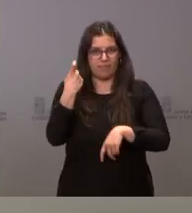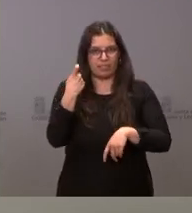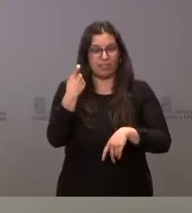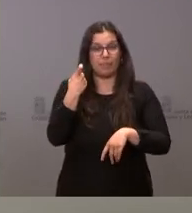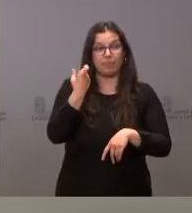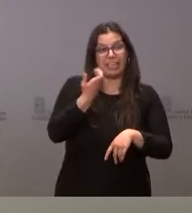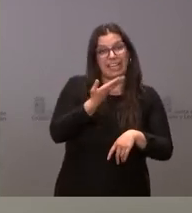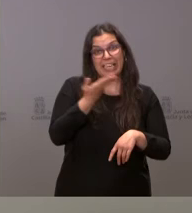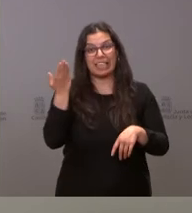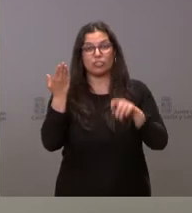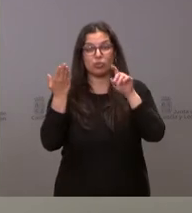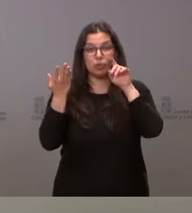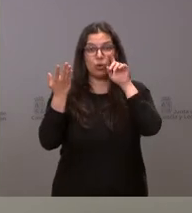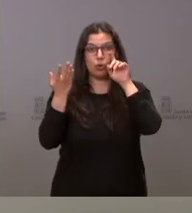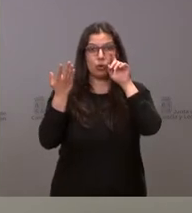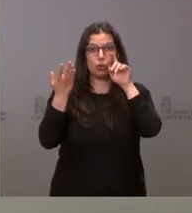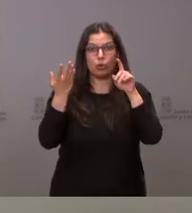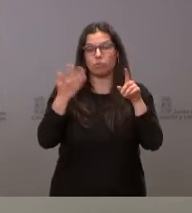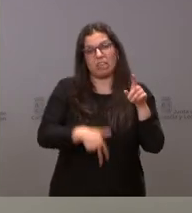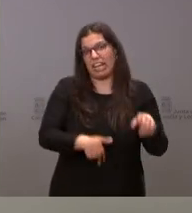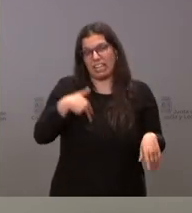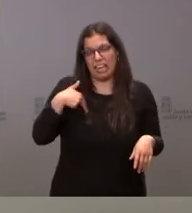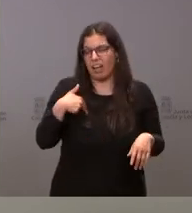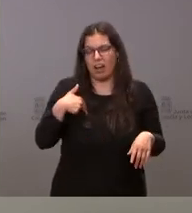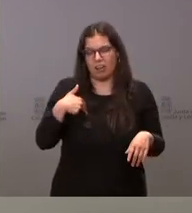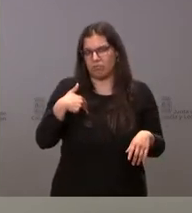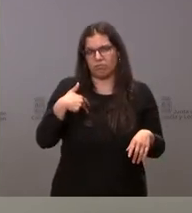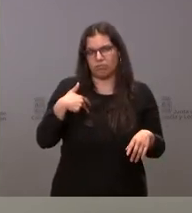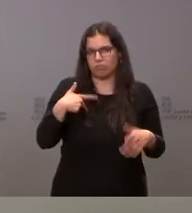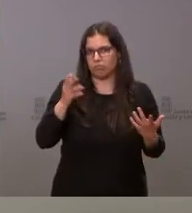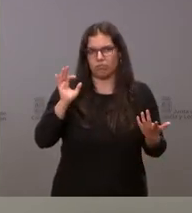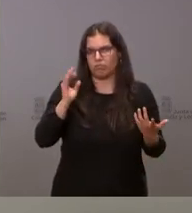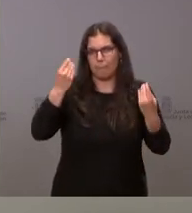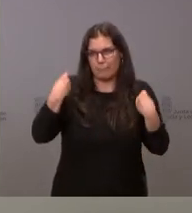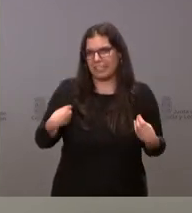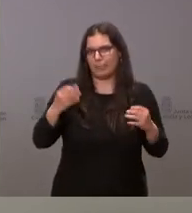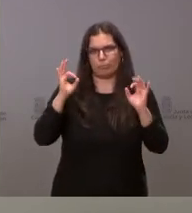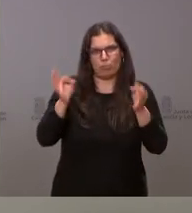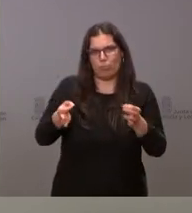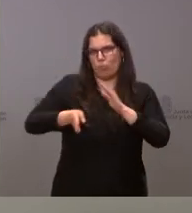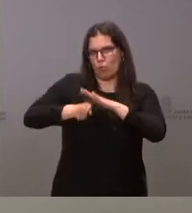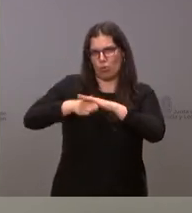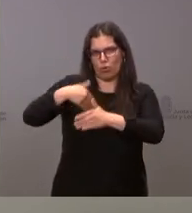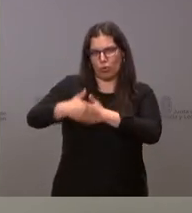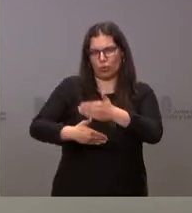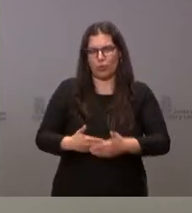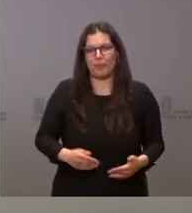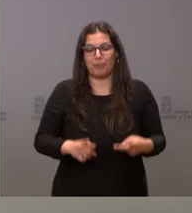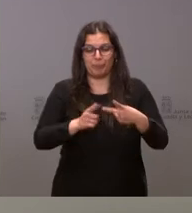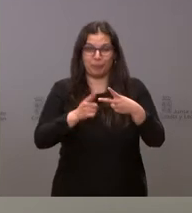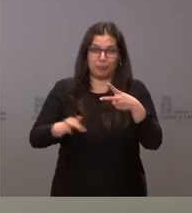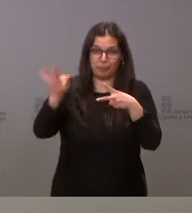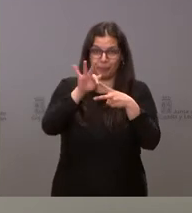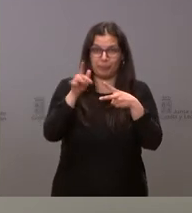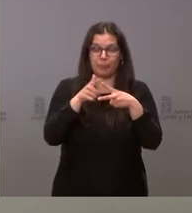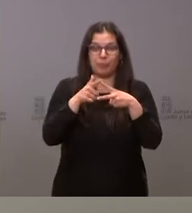resto, pues con carácter general, sí que es verdad que siguen en sus funciones. El tema…